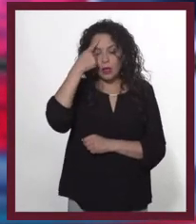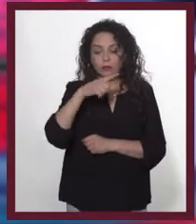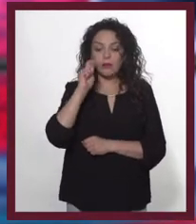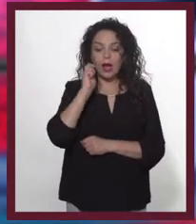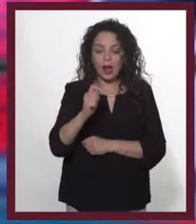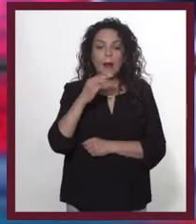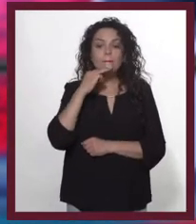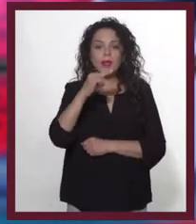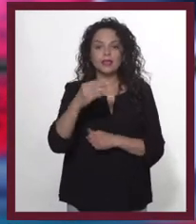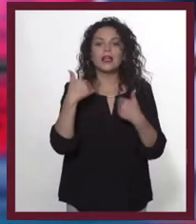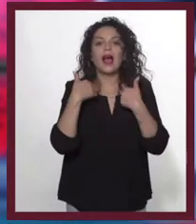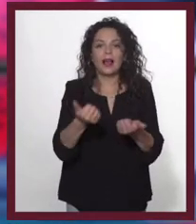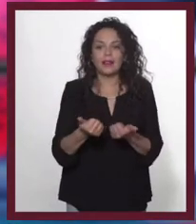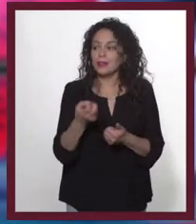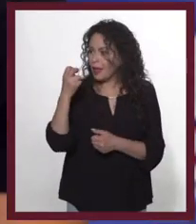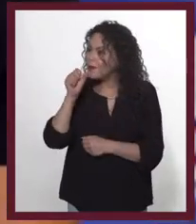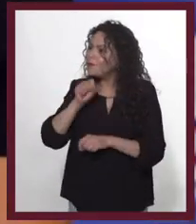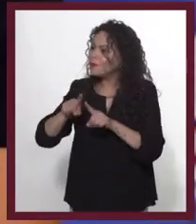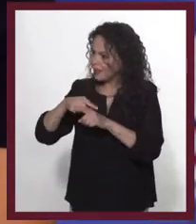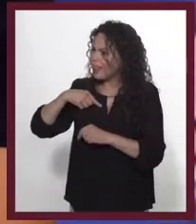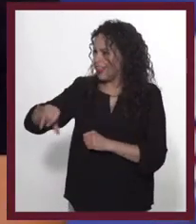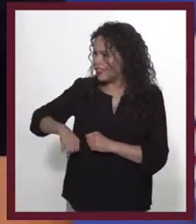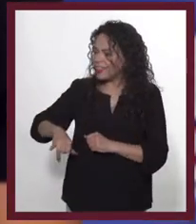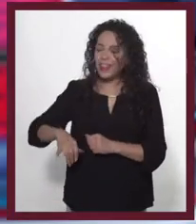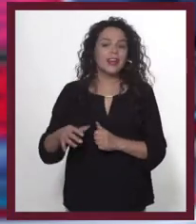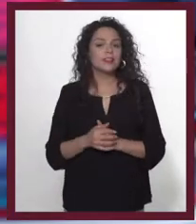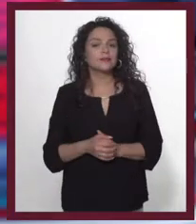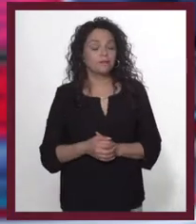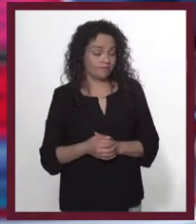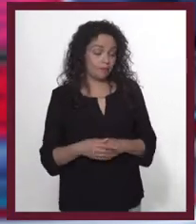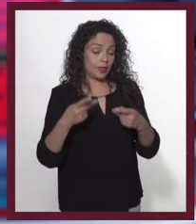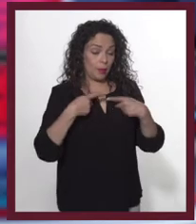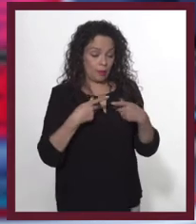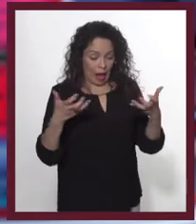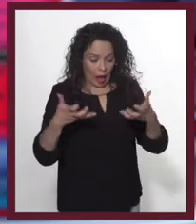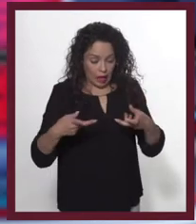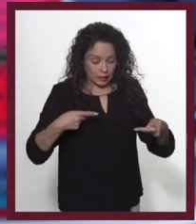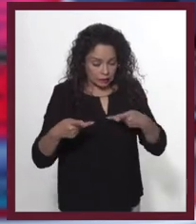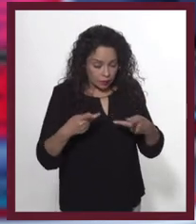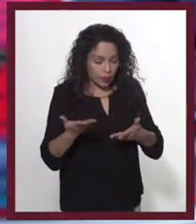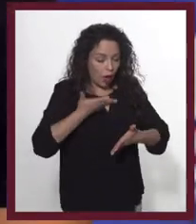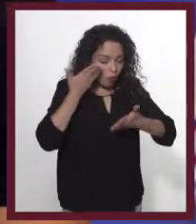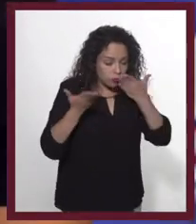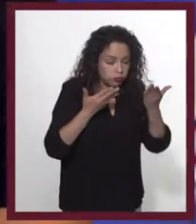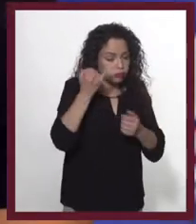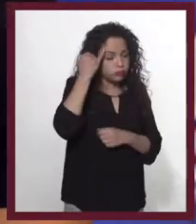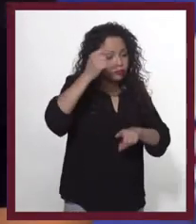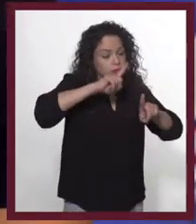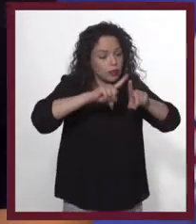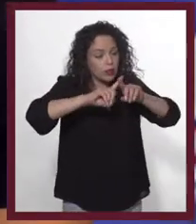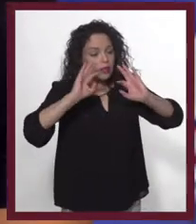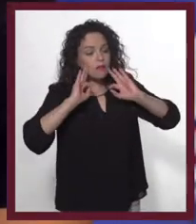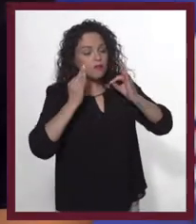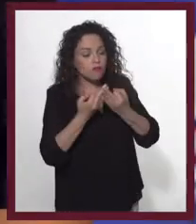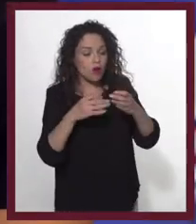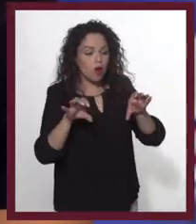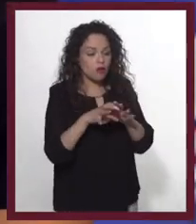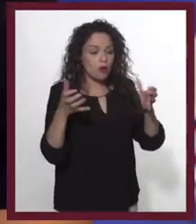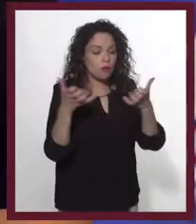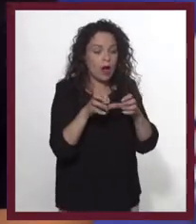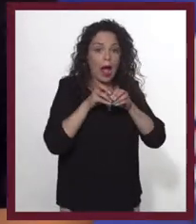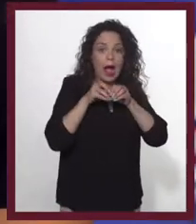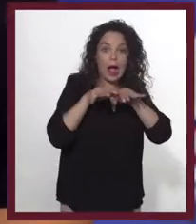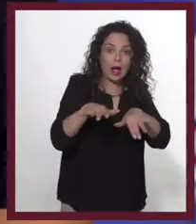las imágenes en favor del mensaje. ¡También me gusta! Después de que muchas personas planearon, estudiaron e imaginaron todas las